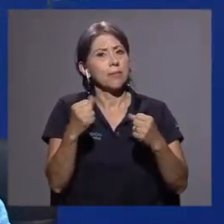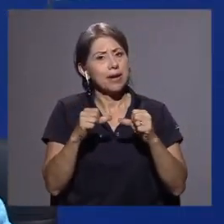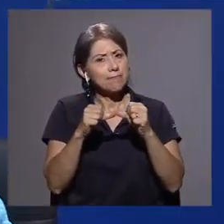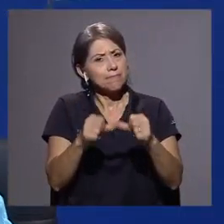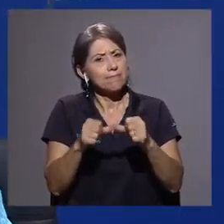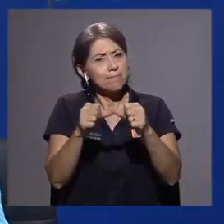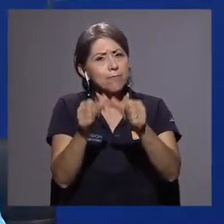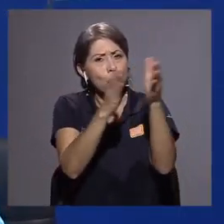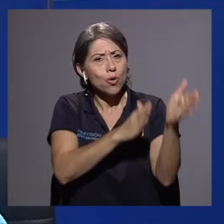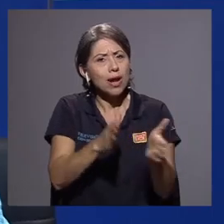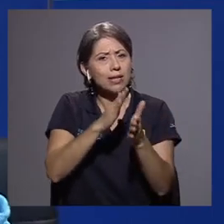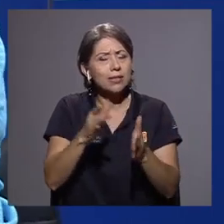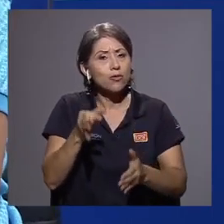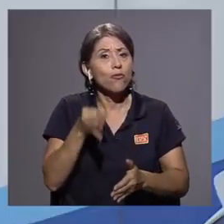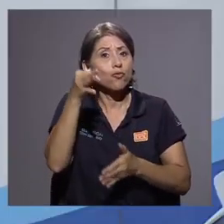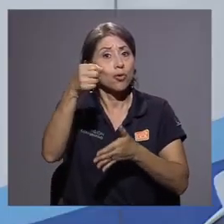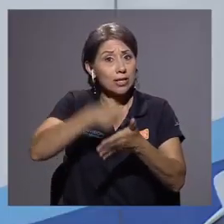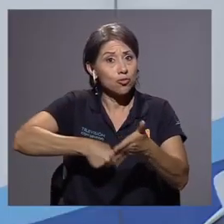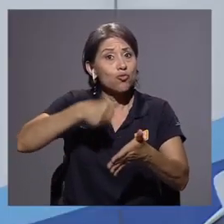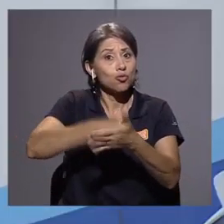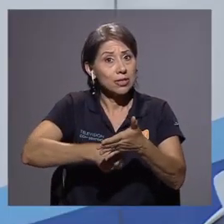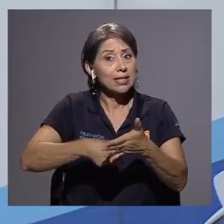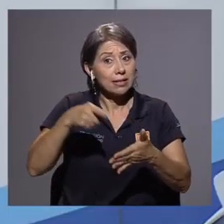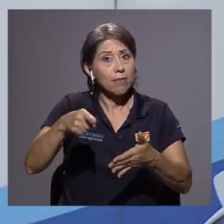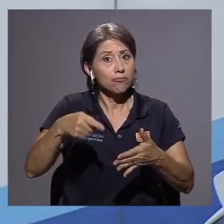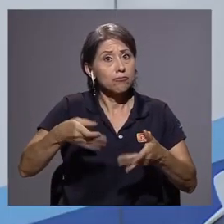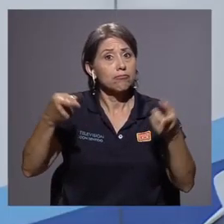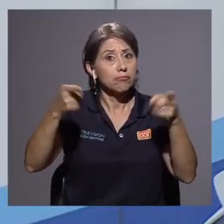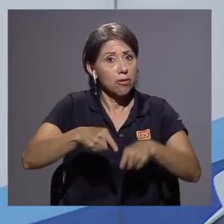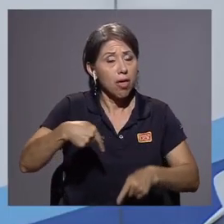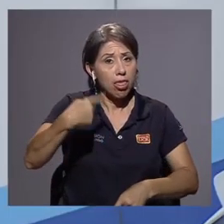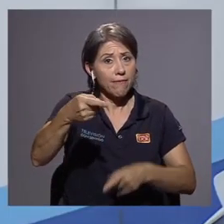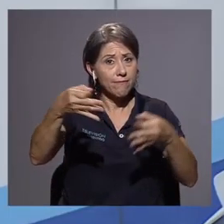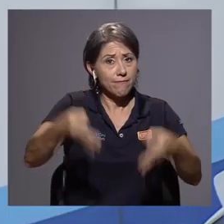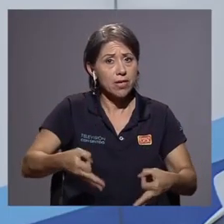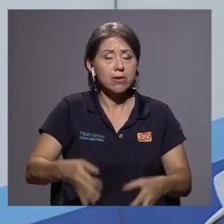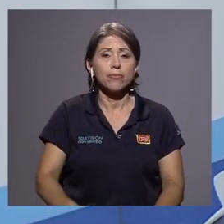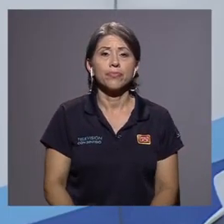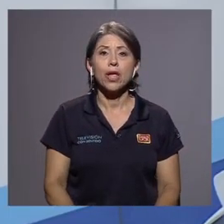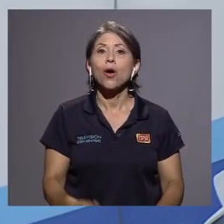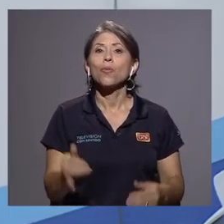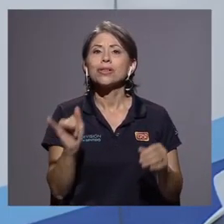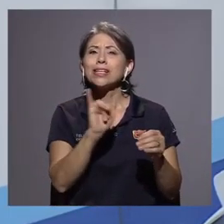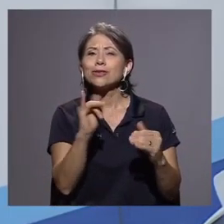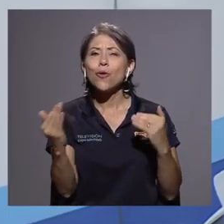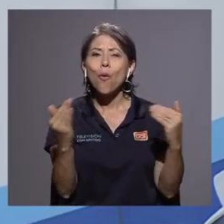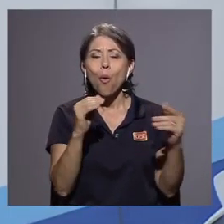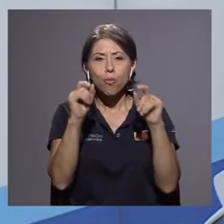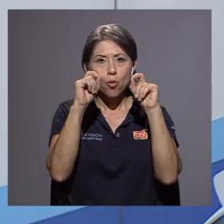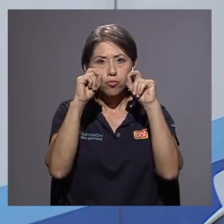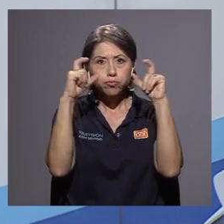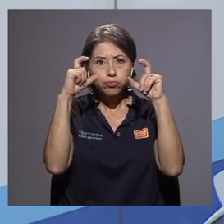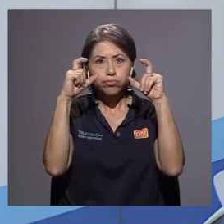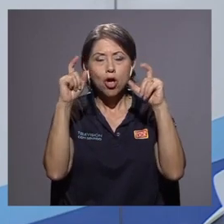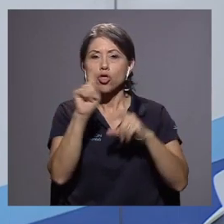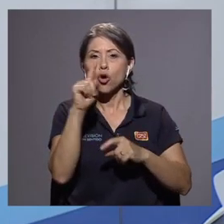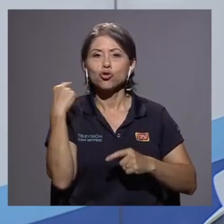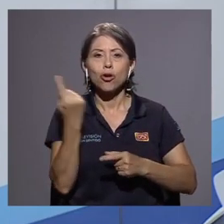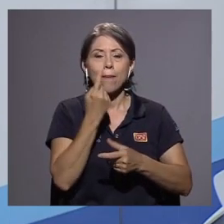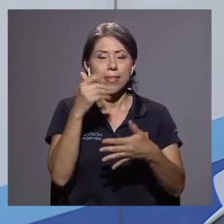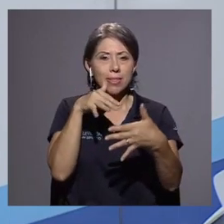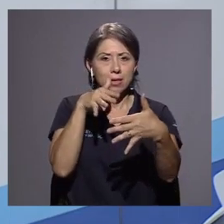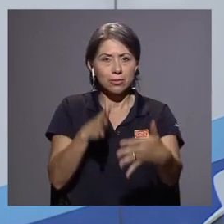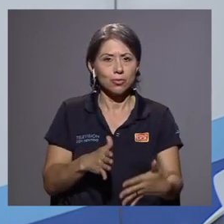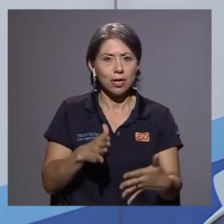organizando mejor para futuras luchas que vienen? Porque de fijo vienen. Pues es un despertar, ¿verdad?, no solo para el movimiento